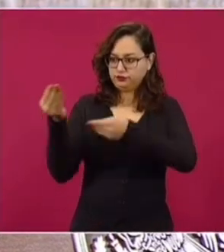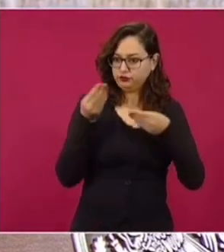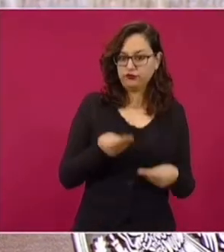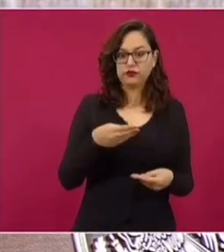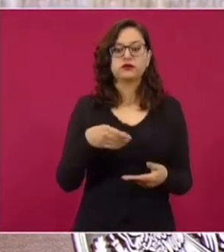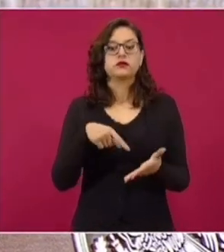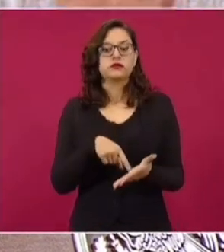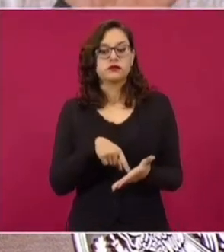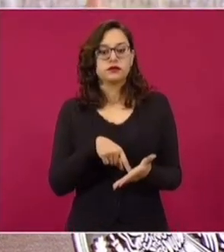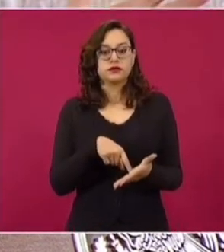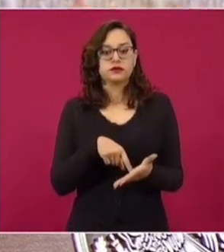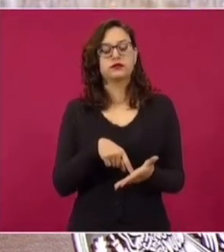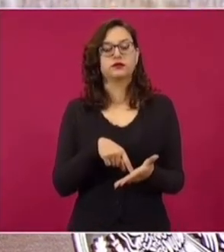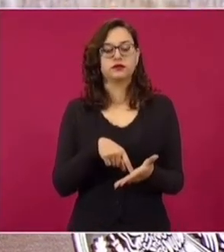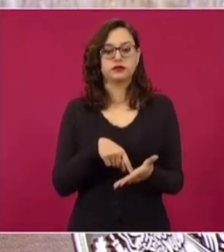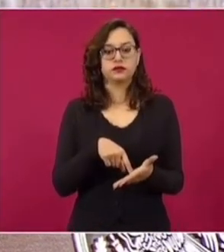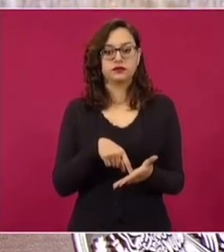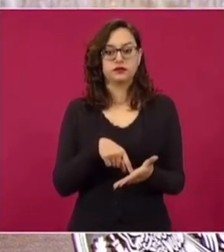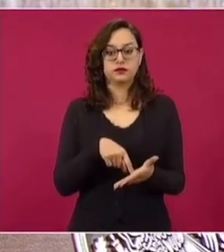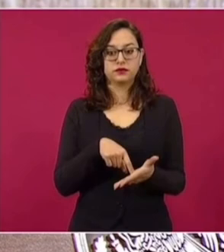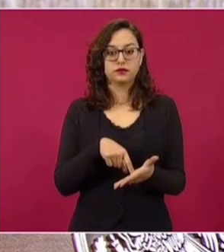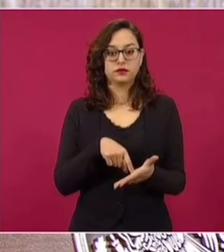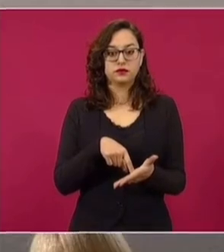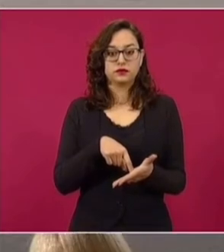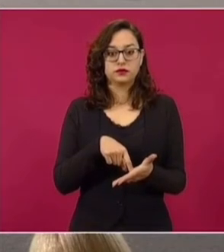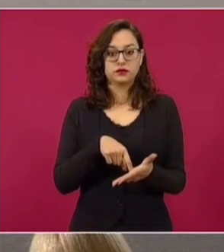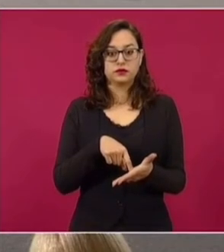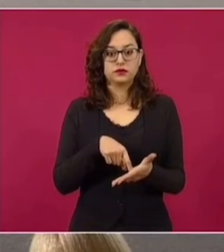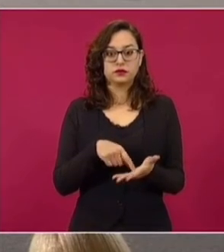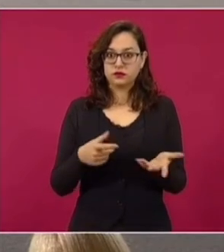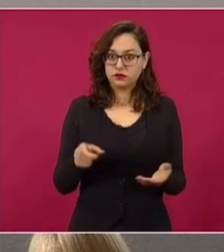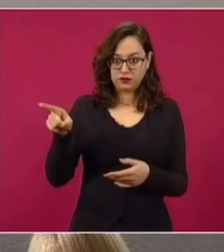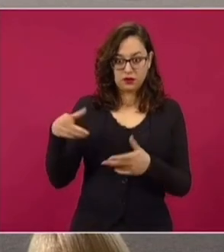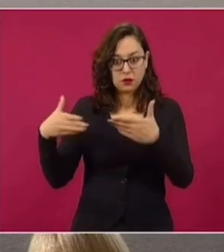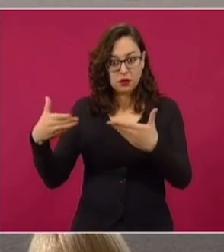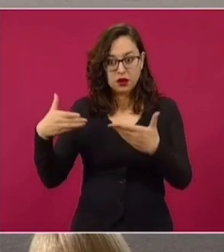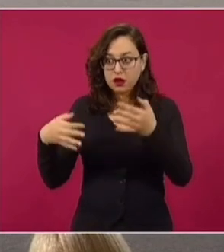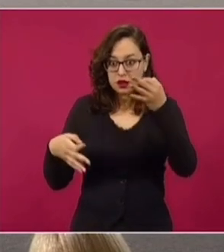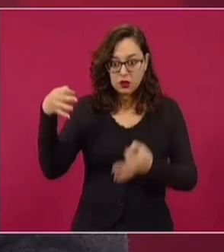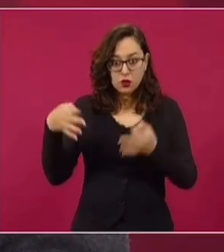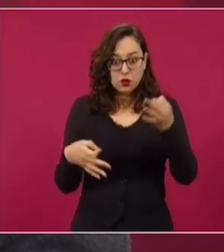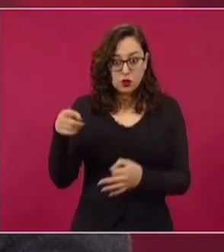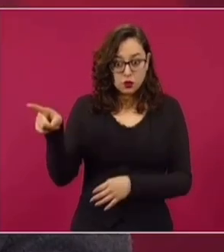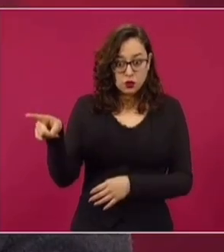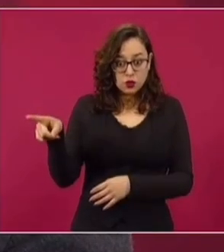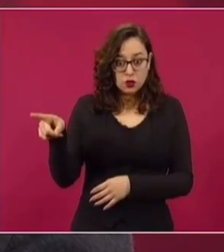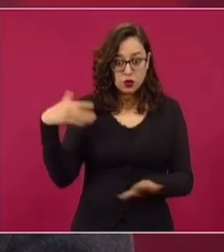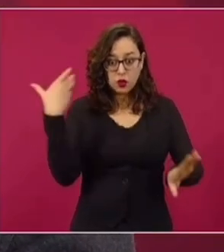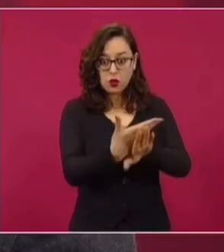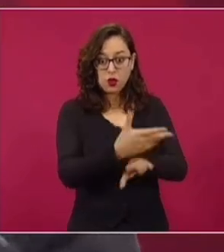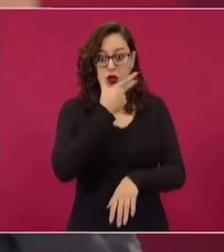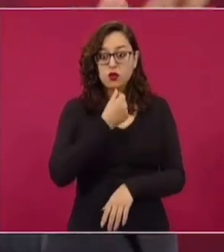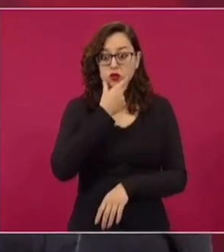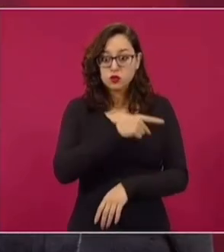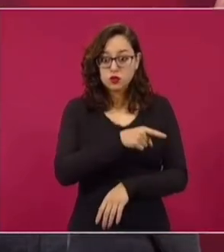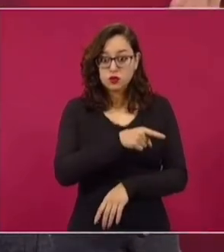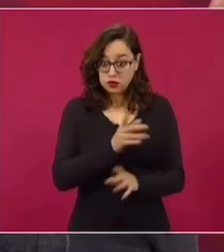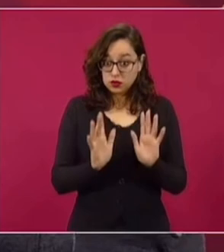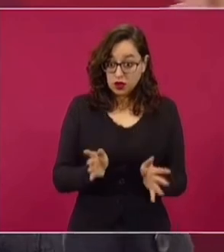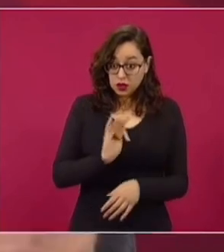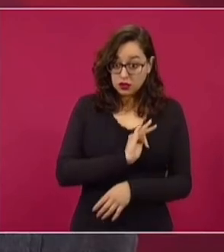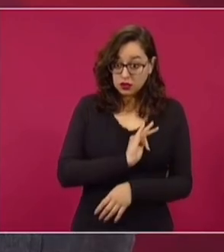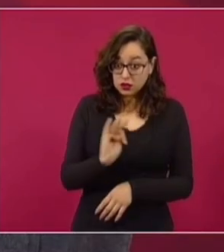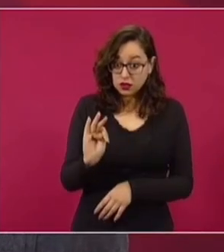Y ya entonces van a haber tribunales como los